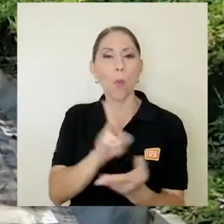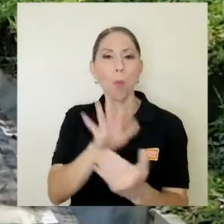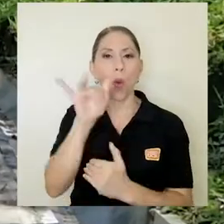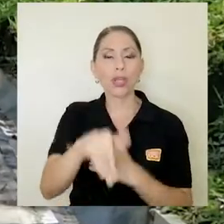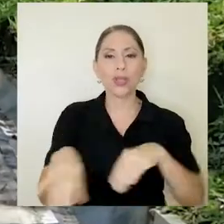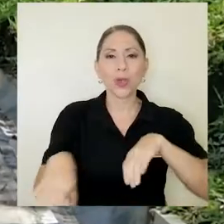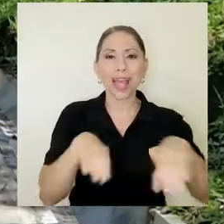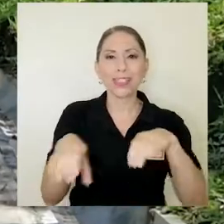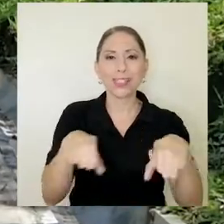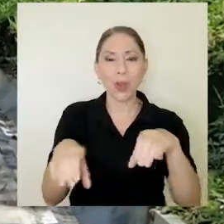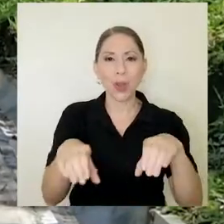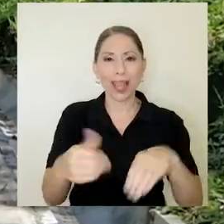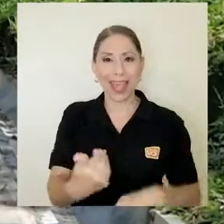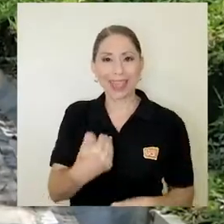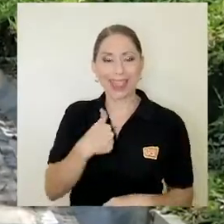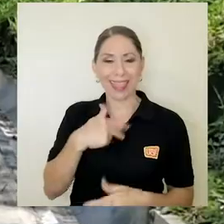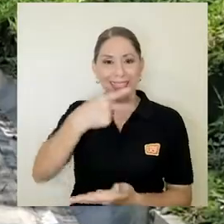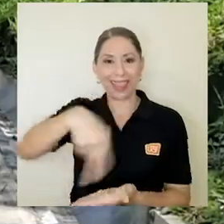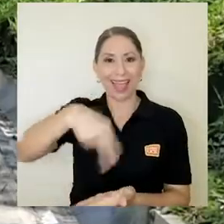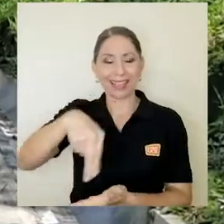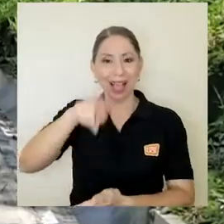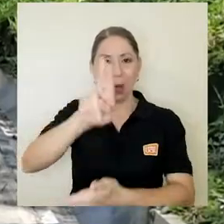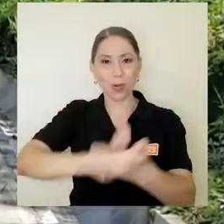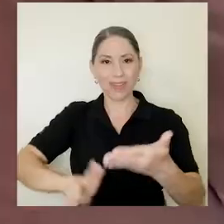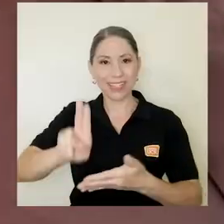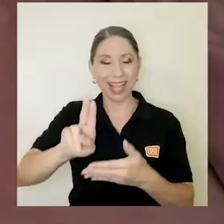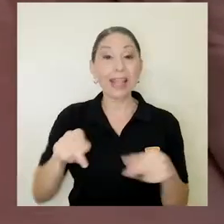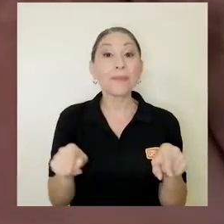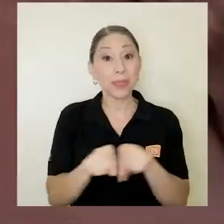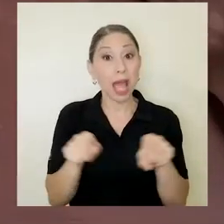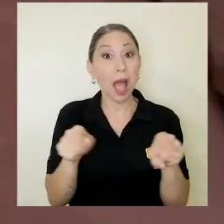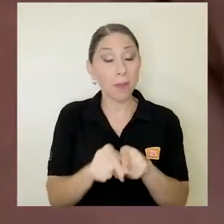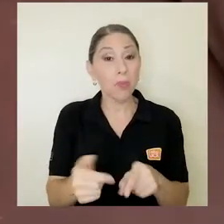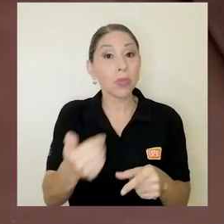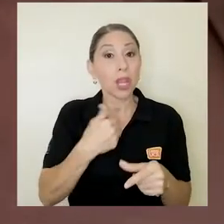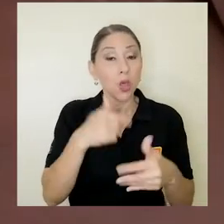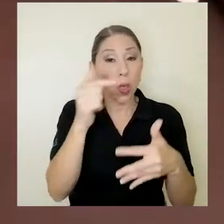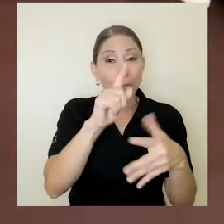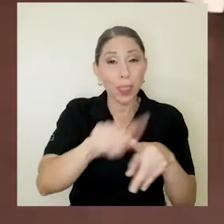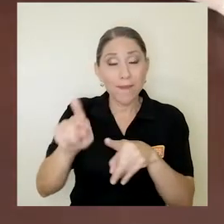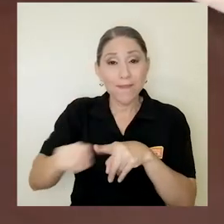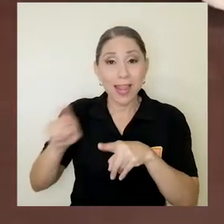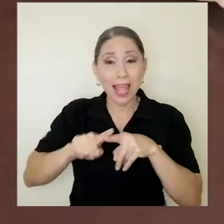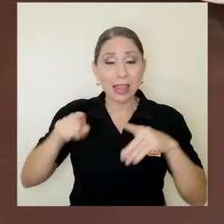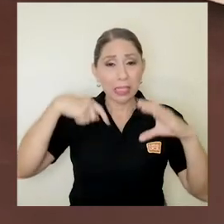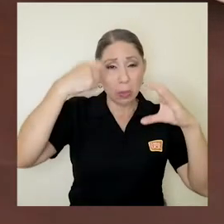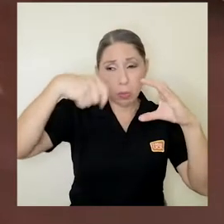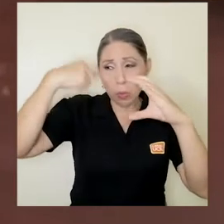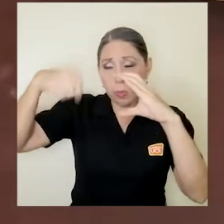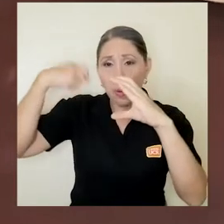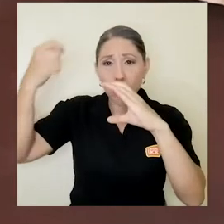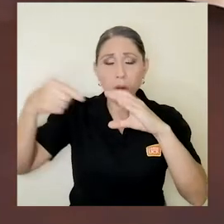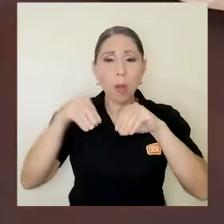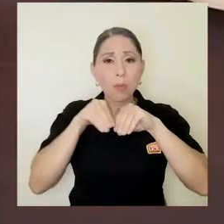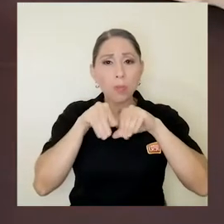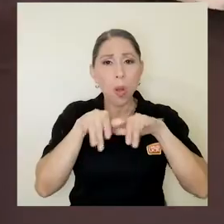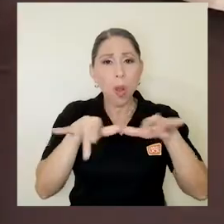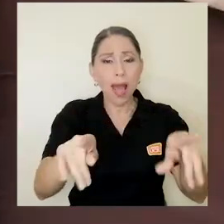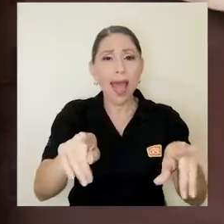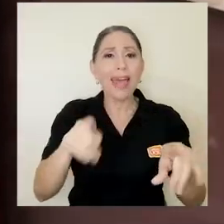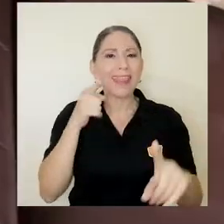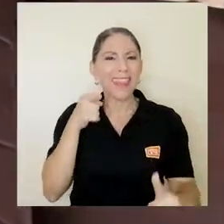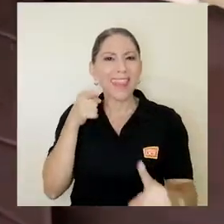Universitaria. También ha sacado una serie de cápsulas audiovisuales dirigidas a diferentes sectores de la población.